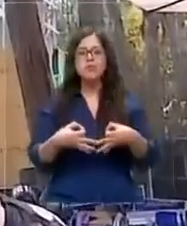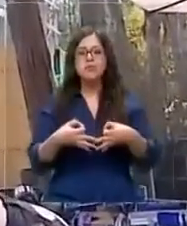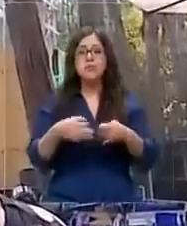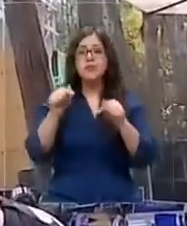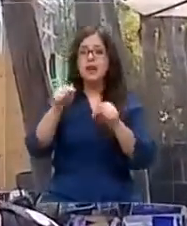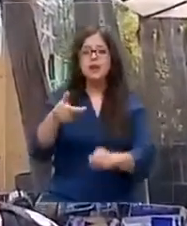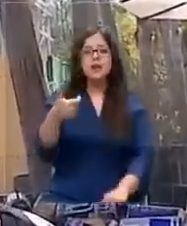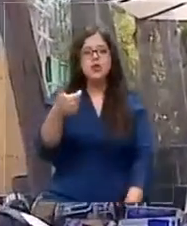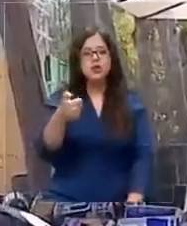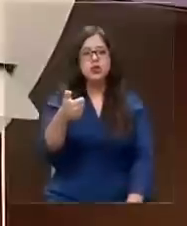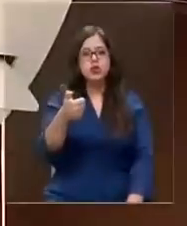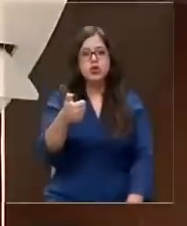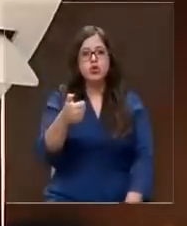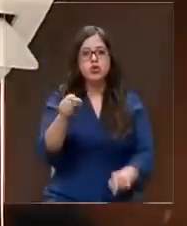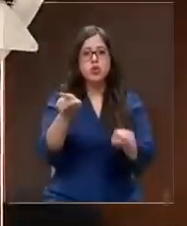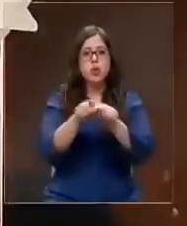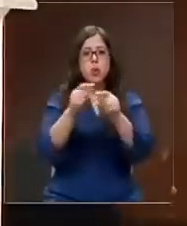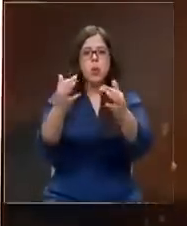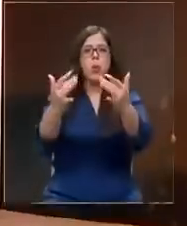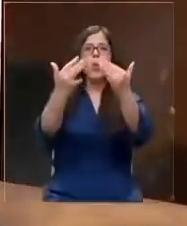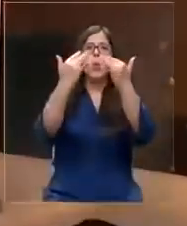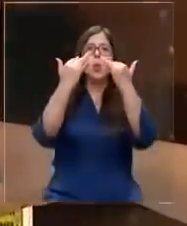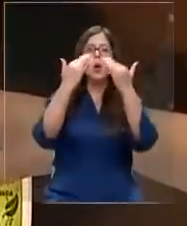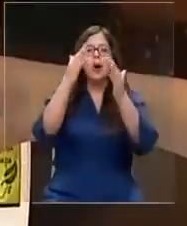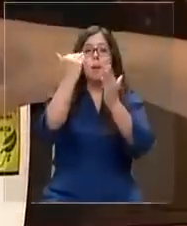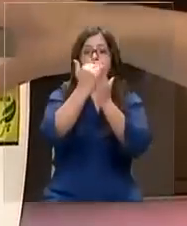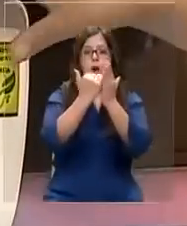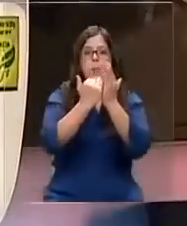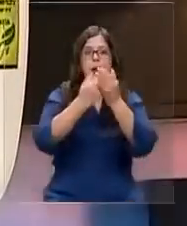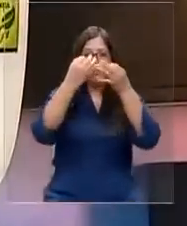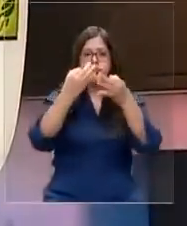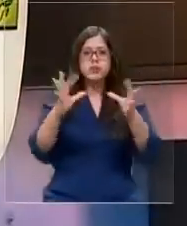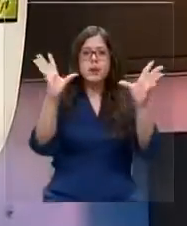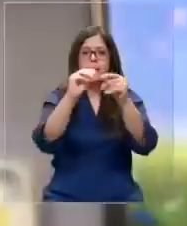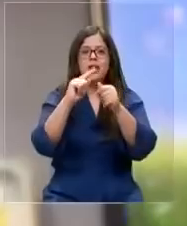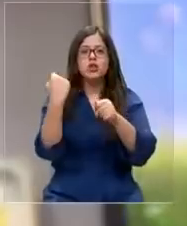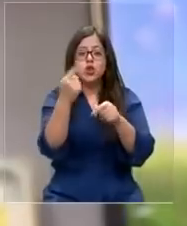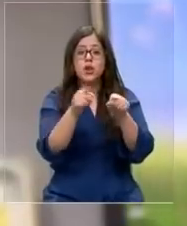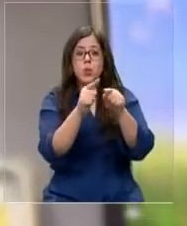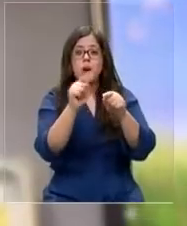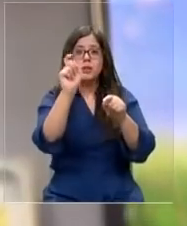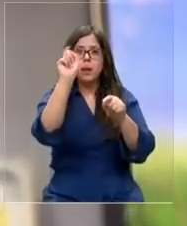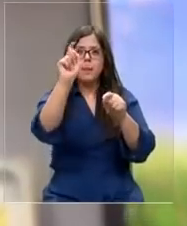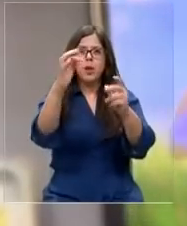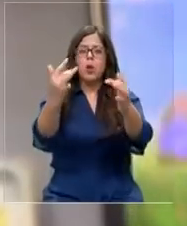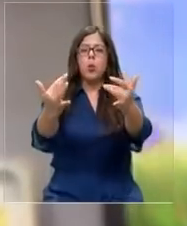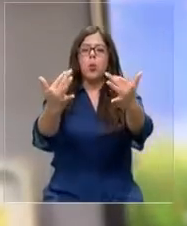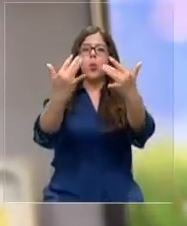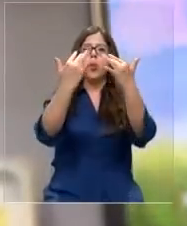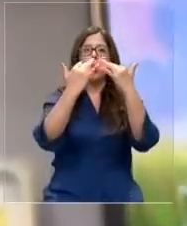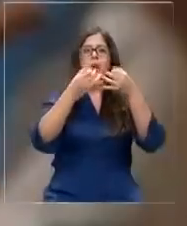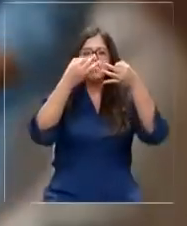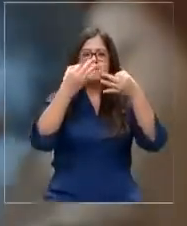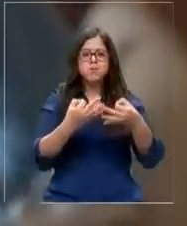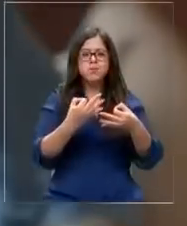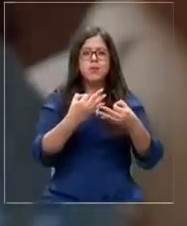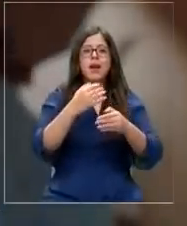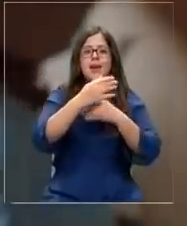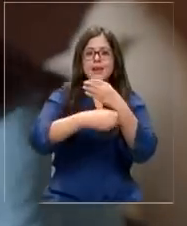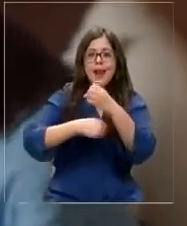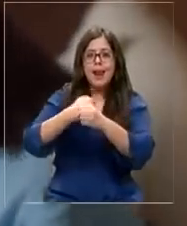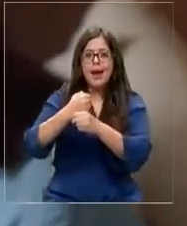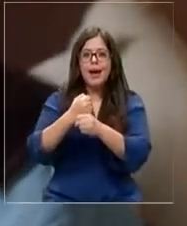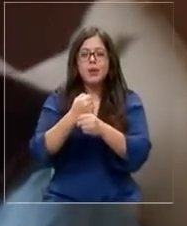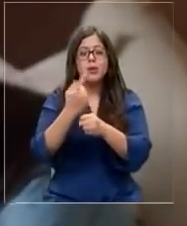lo programe y que se pague solito. El aire acondicionado, querido por muchas personas por la utilidad que tienen toda época del año, pero hay ciertas